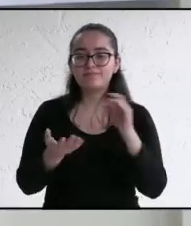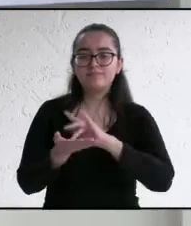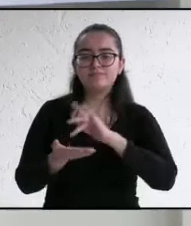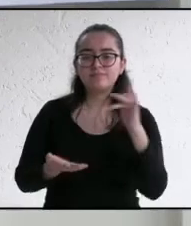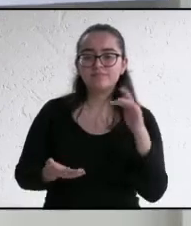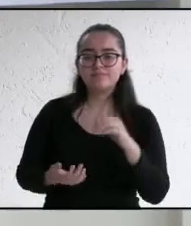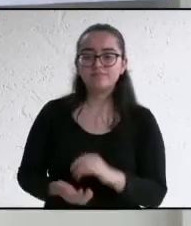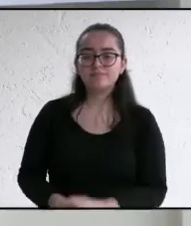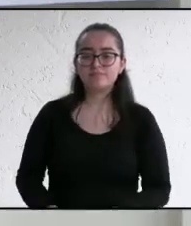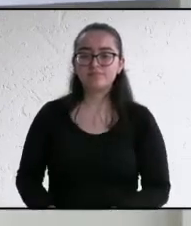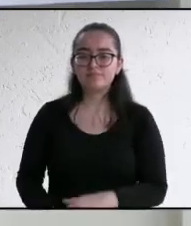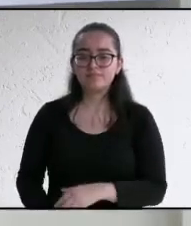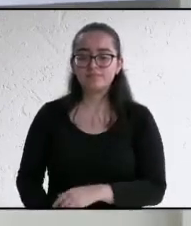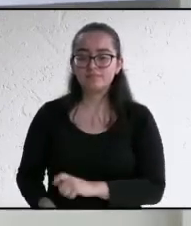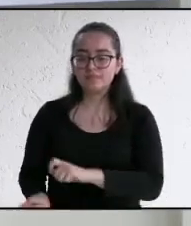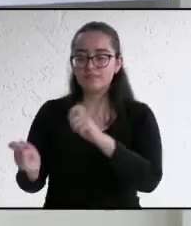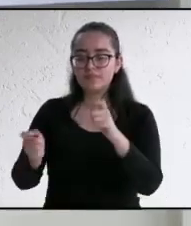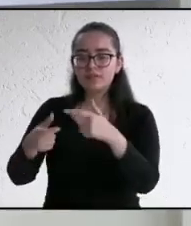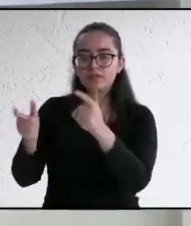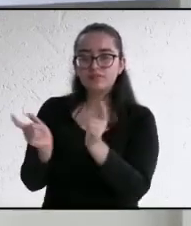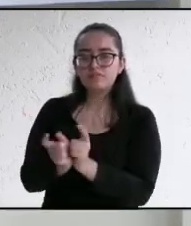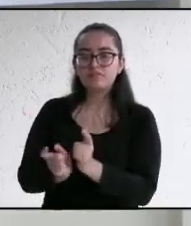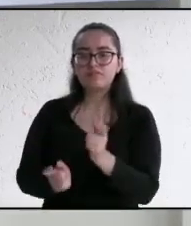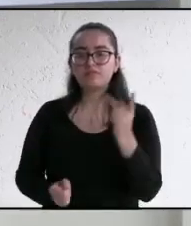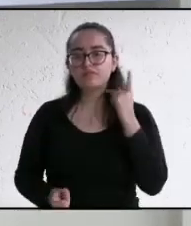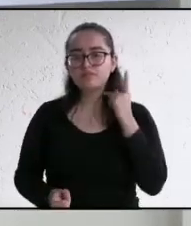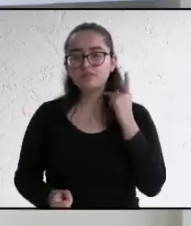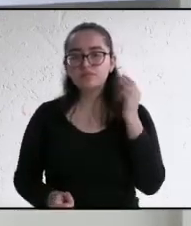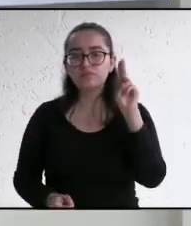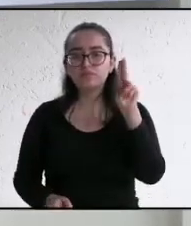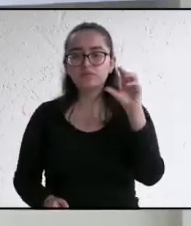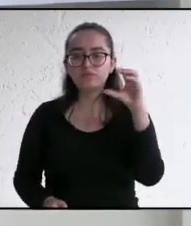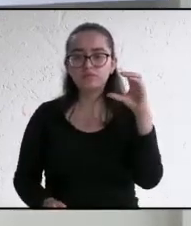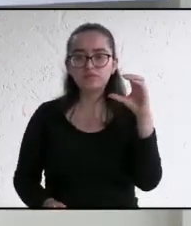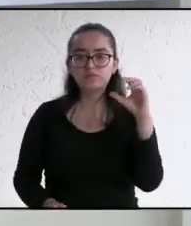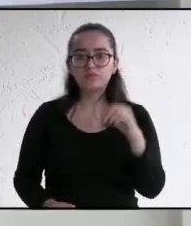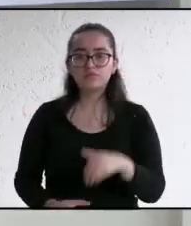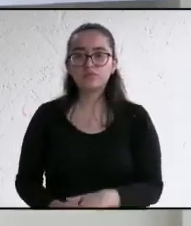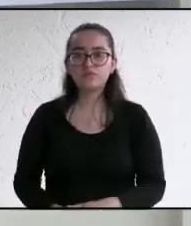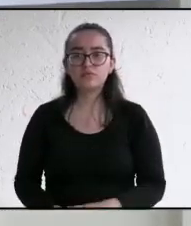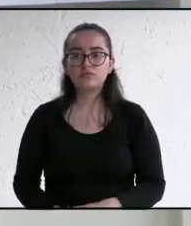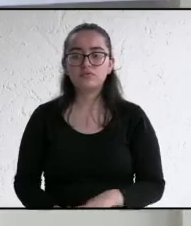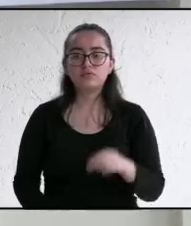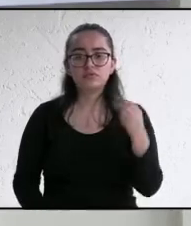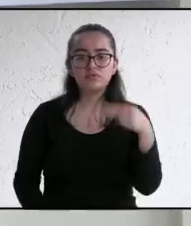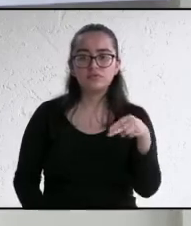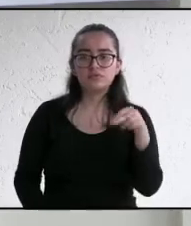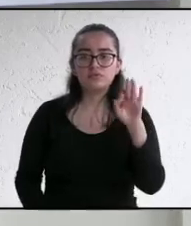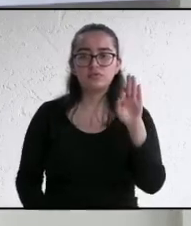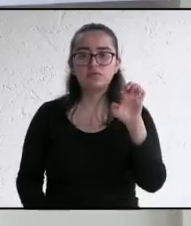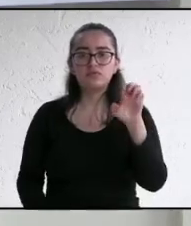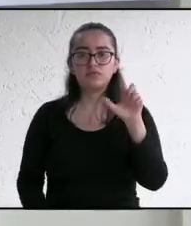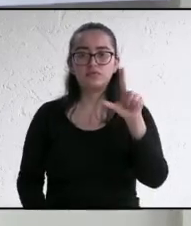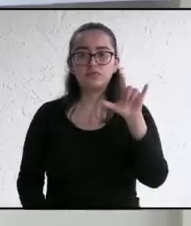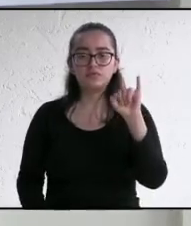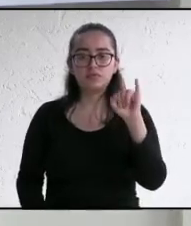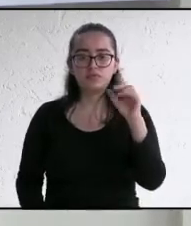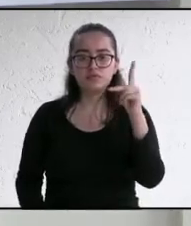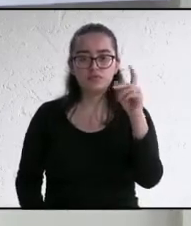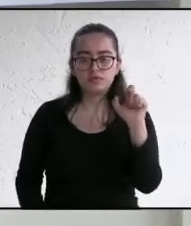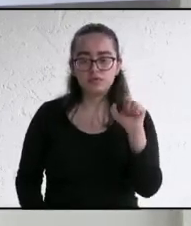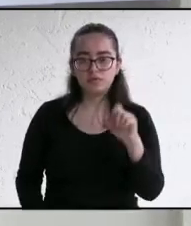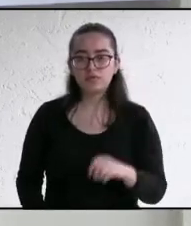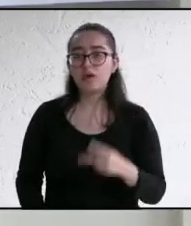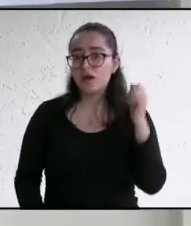Gracias. Continuamos con el candidato de Unidad Ciudadana, Felipe Utrera. Adelante, candidato. Definitivamente en